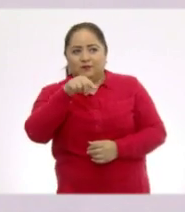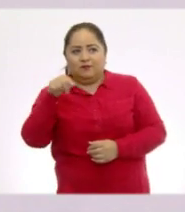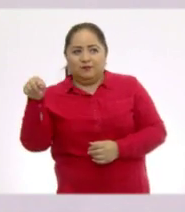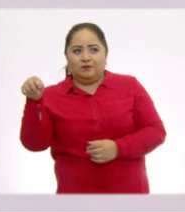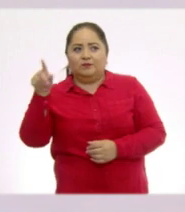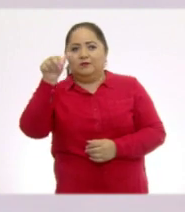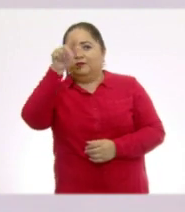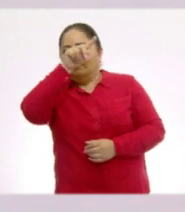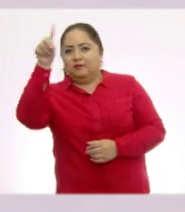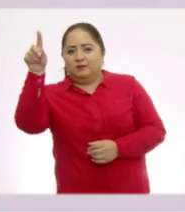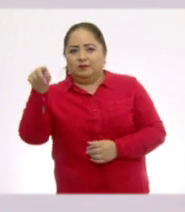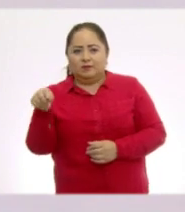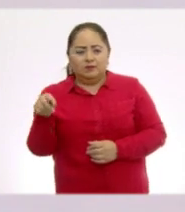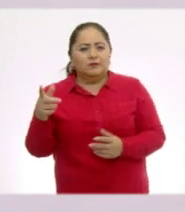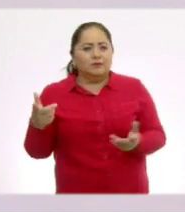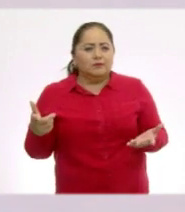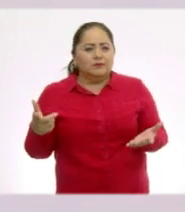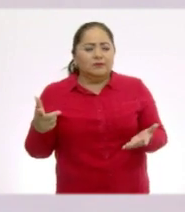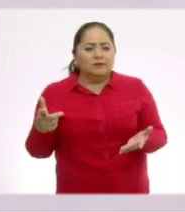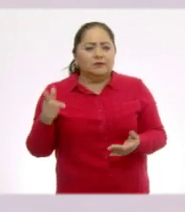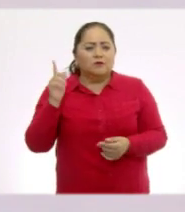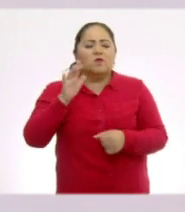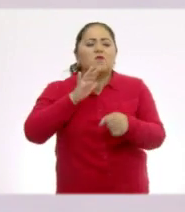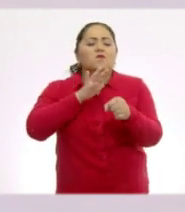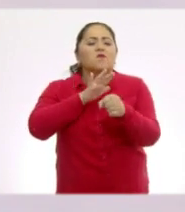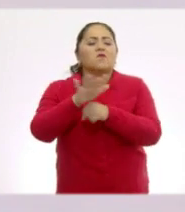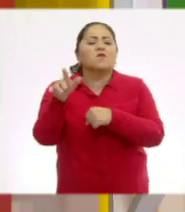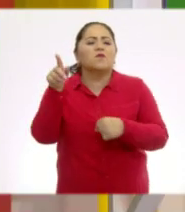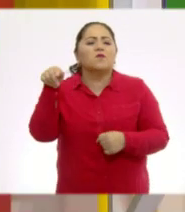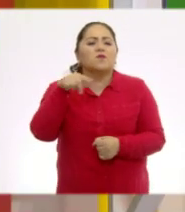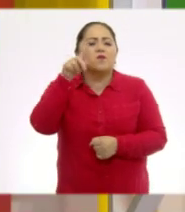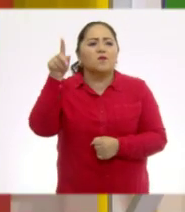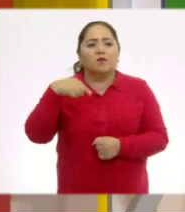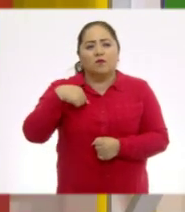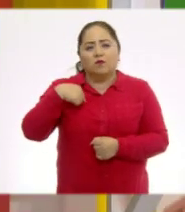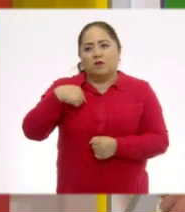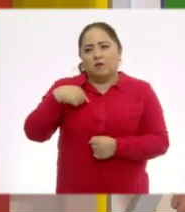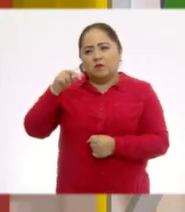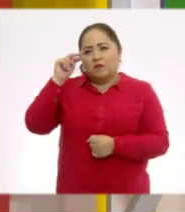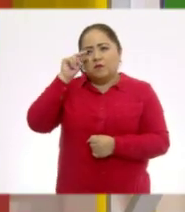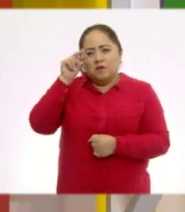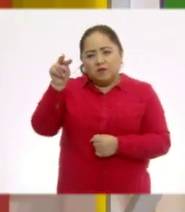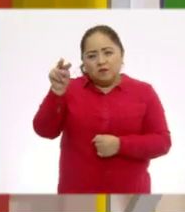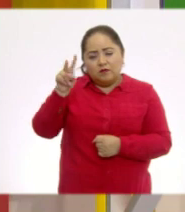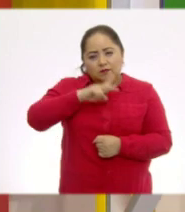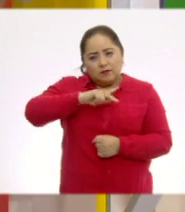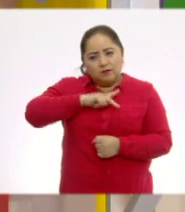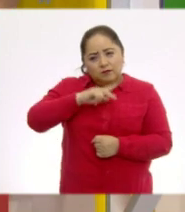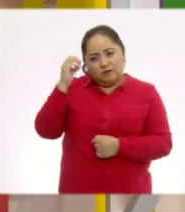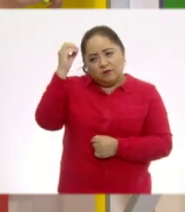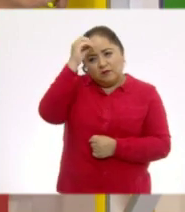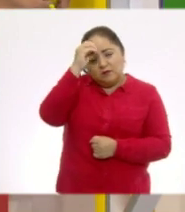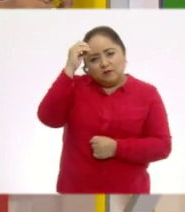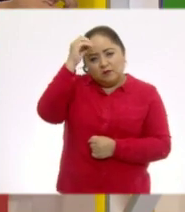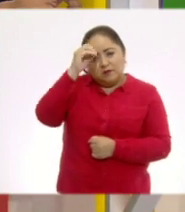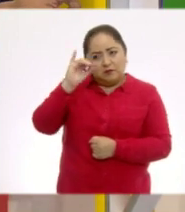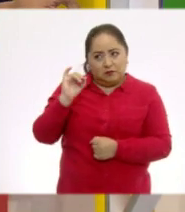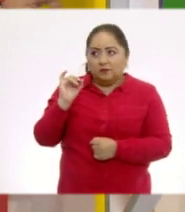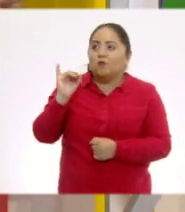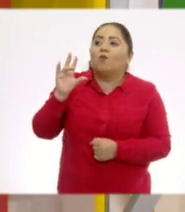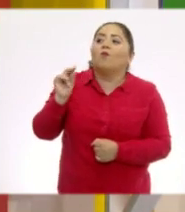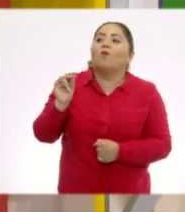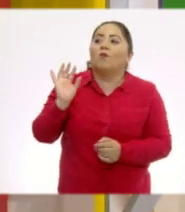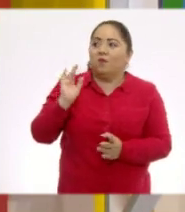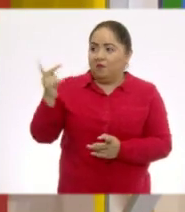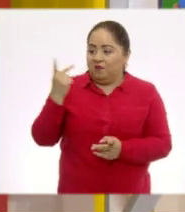Y acá también hay otro. Entonces, la figura que pudiera yo definir con mi observación. Creo que estamos de acuerdo, ¿verdad,